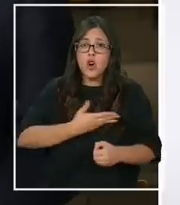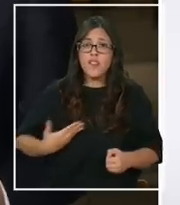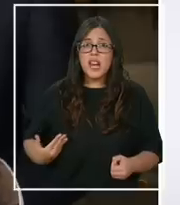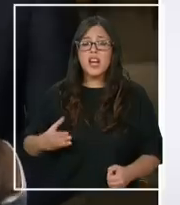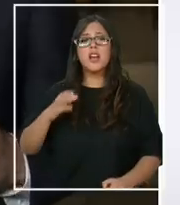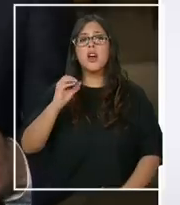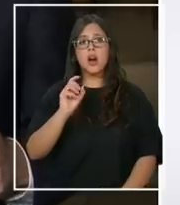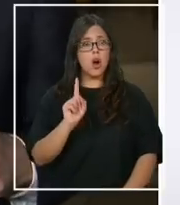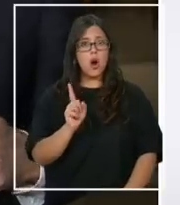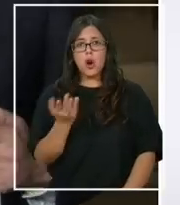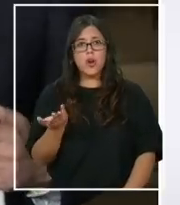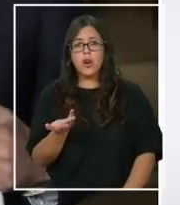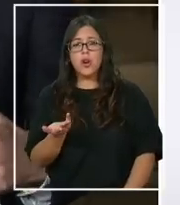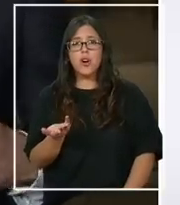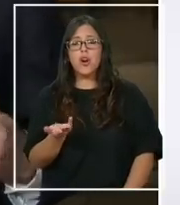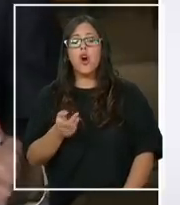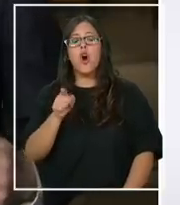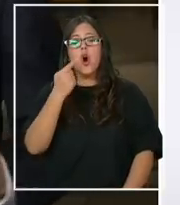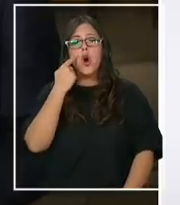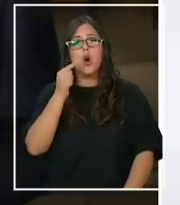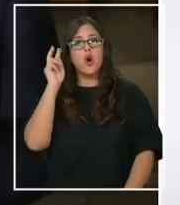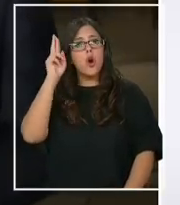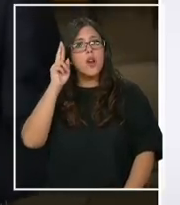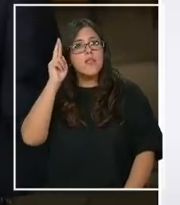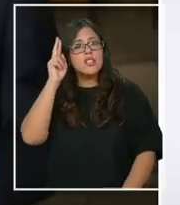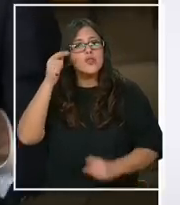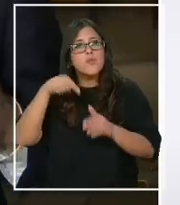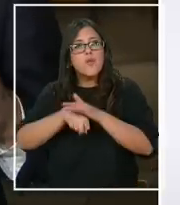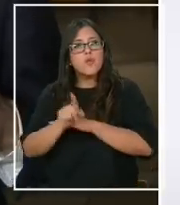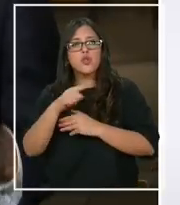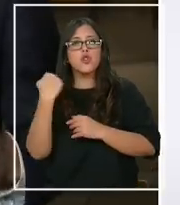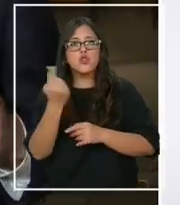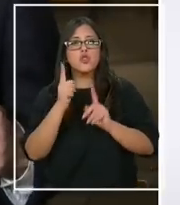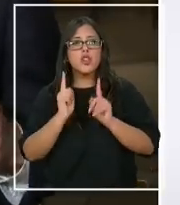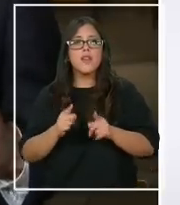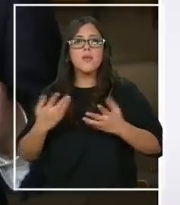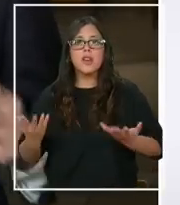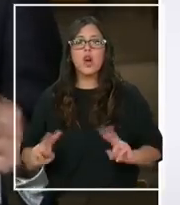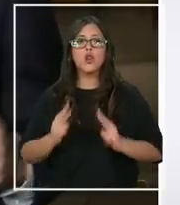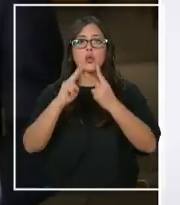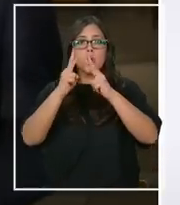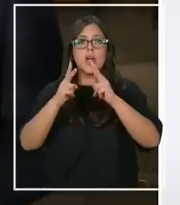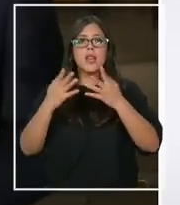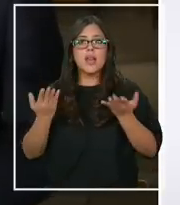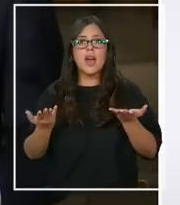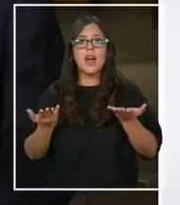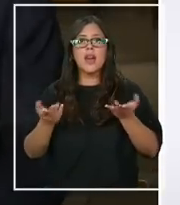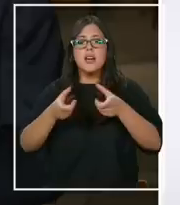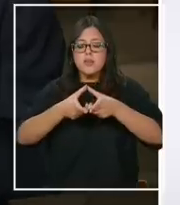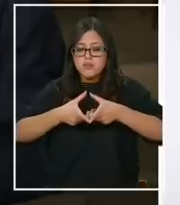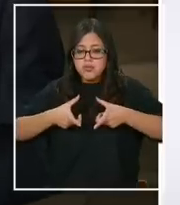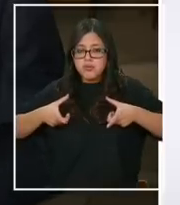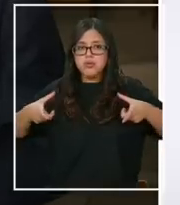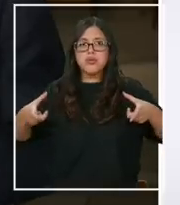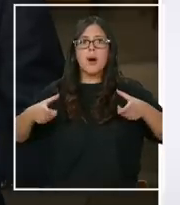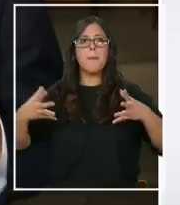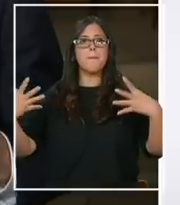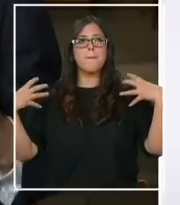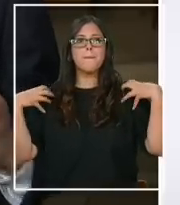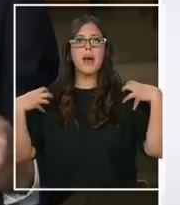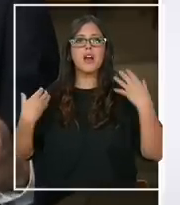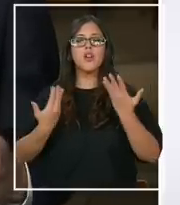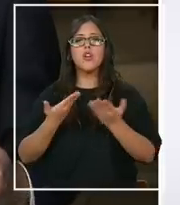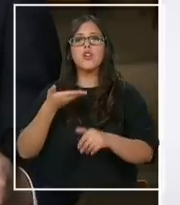A ver, yo creo que la reflexión es más profunda. Tenemos que construir una mayoría amplia para hacernos cargo de las